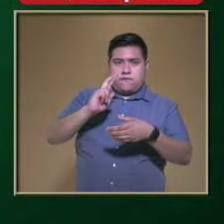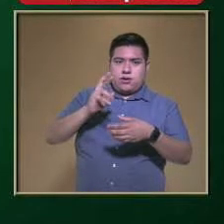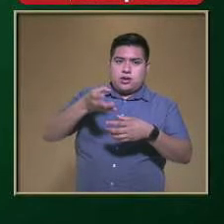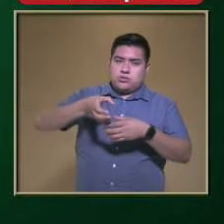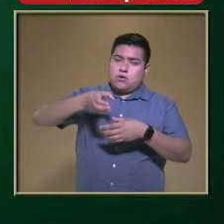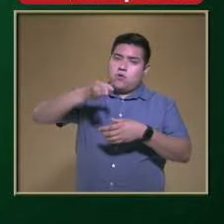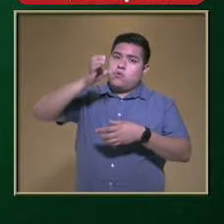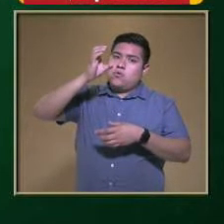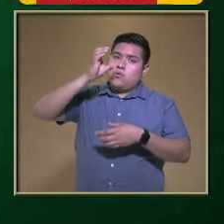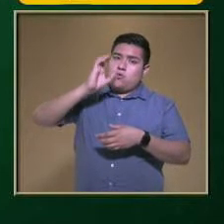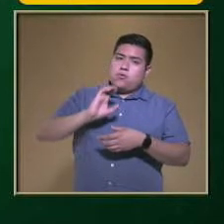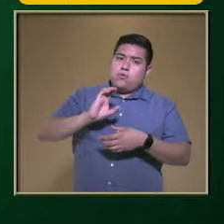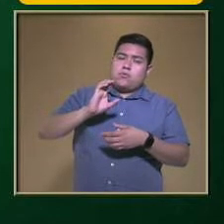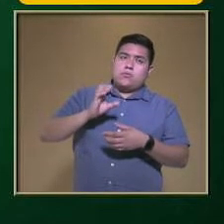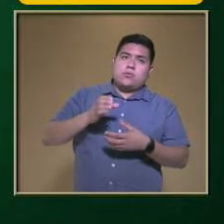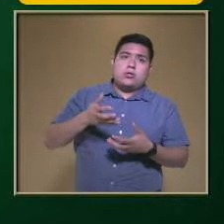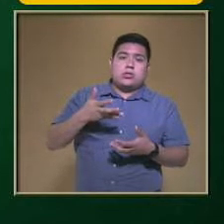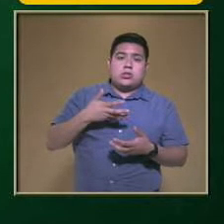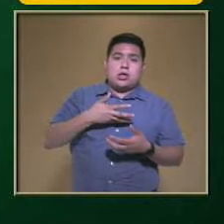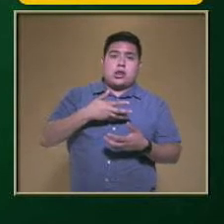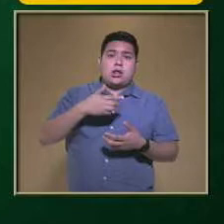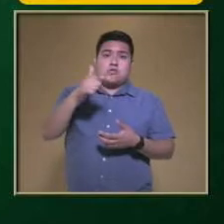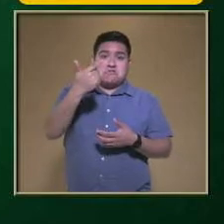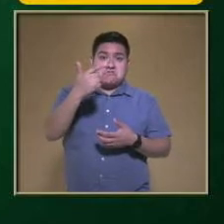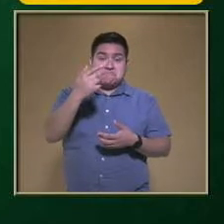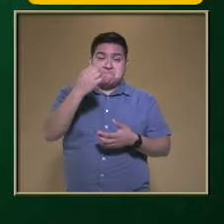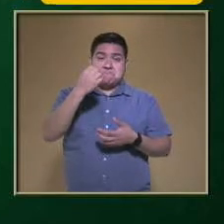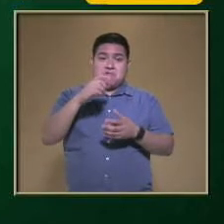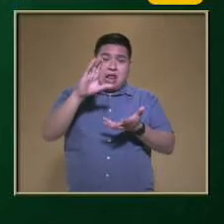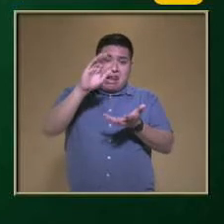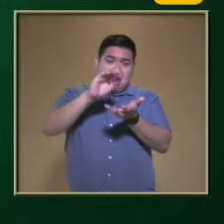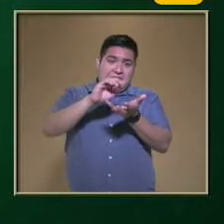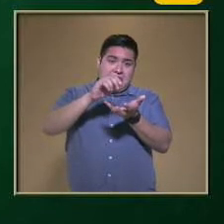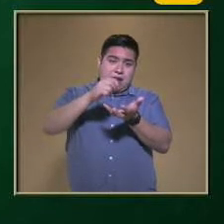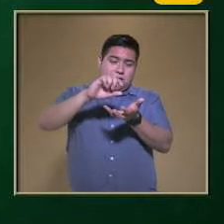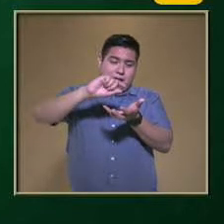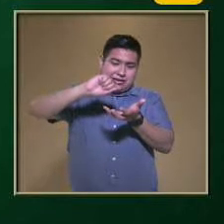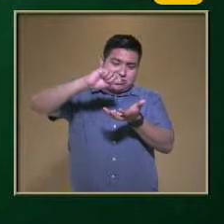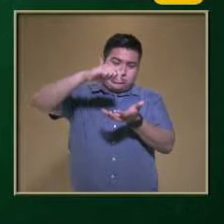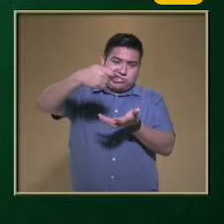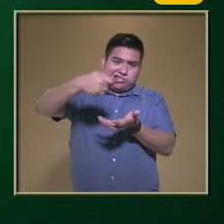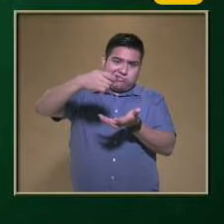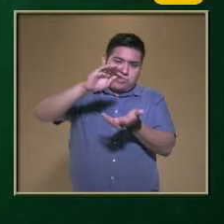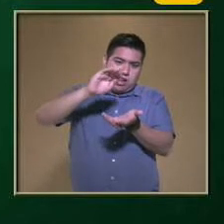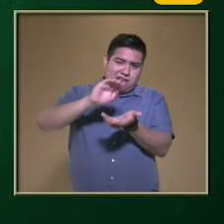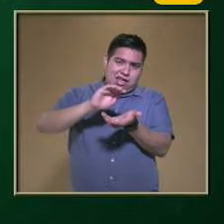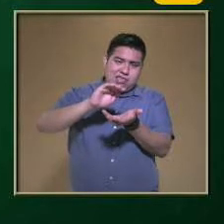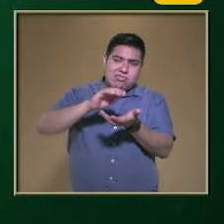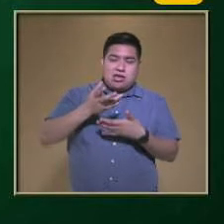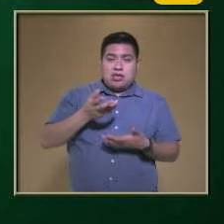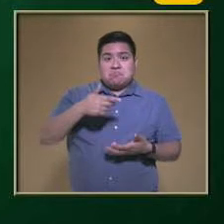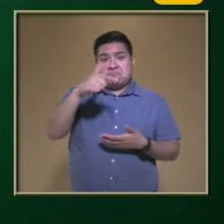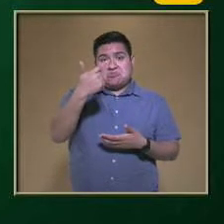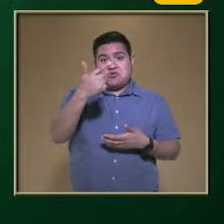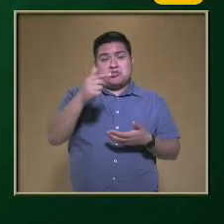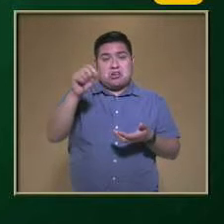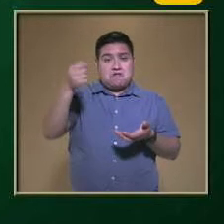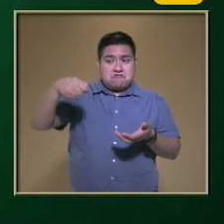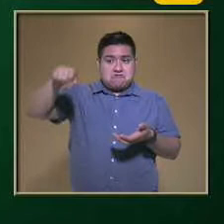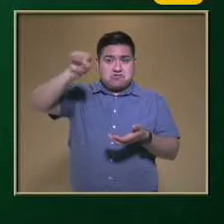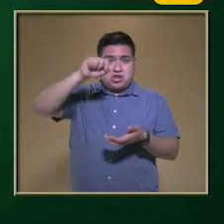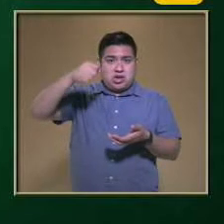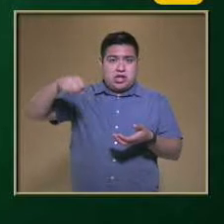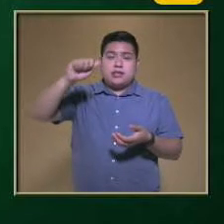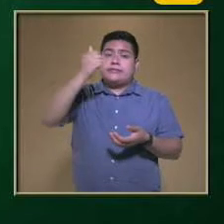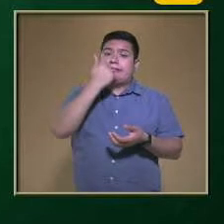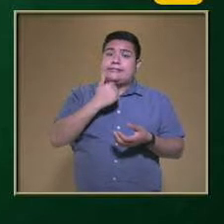lata Por ejemplo Puede tener Hasta 12 cucharadas De azúcar Entonces Si consumimos Esa bebida Con esa cantidad De azúcar Y no